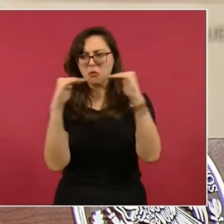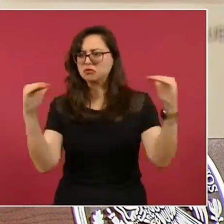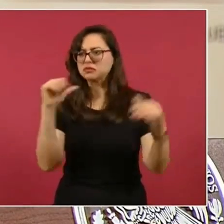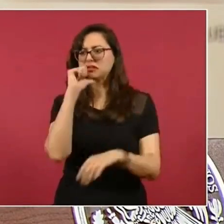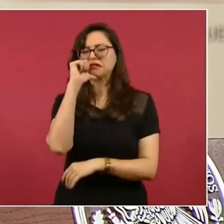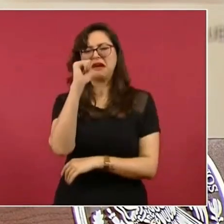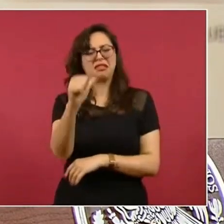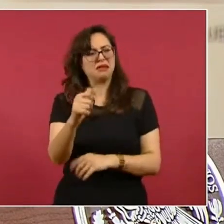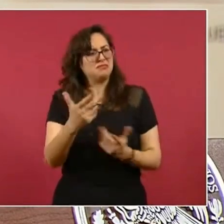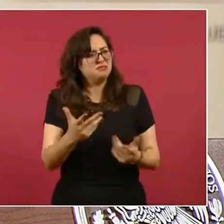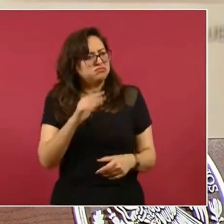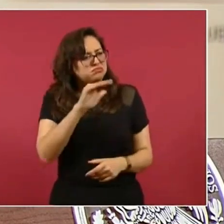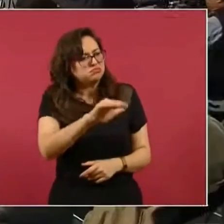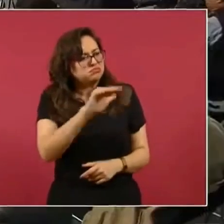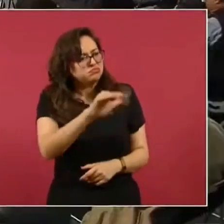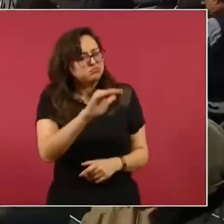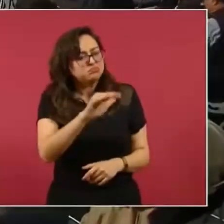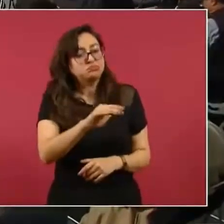Entonces.